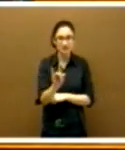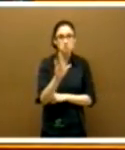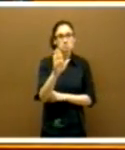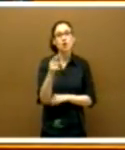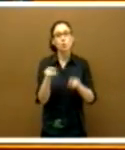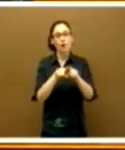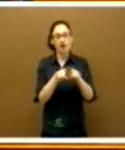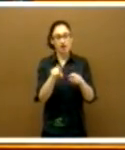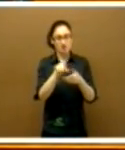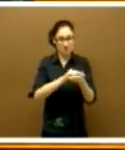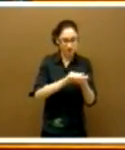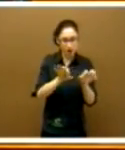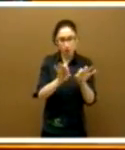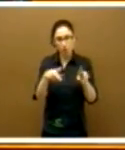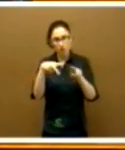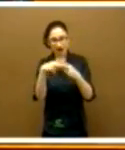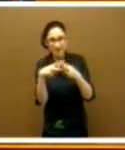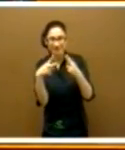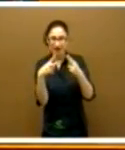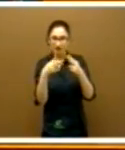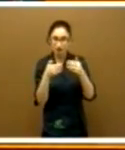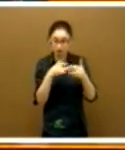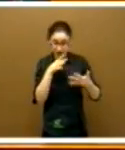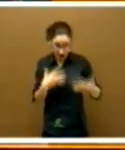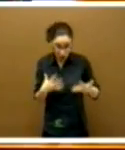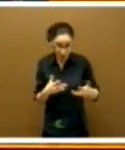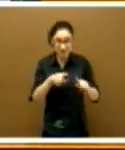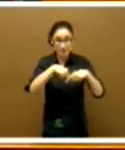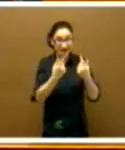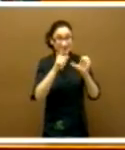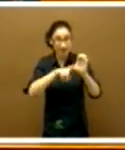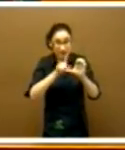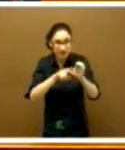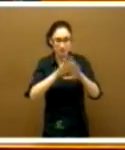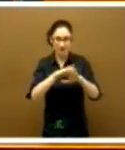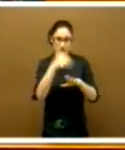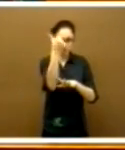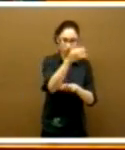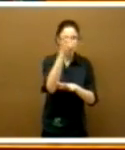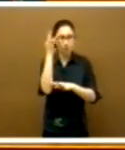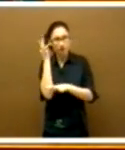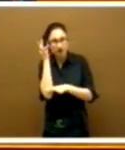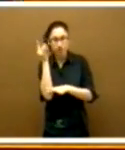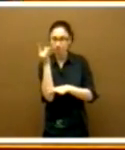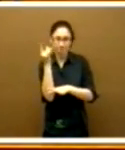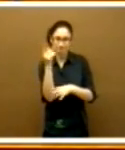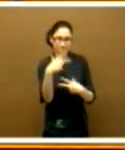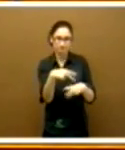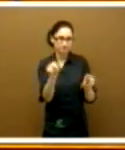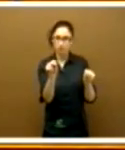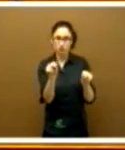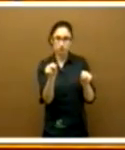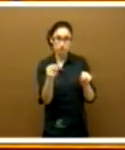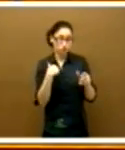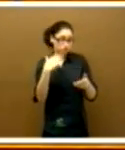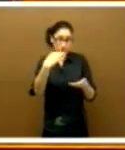medidas o herramientas para el presente de las familias extremeñas, para los hombres y las mujeres, no. Y no me queda